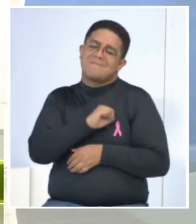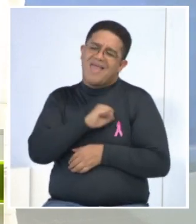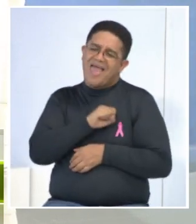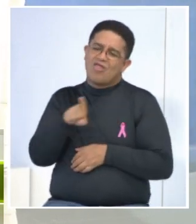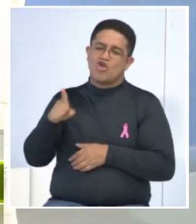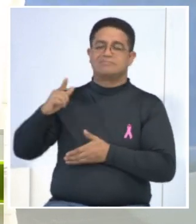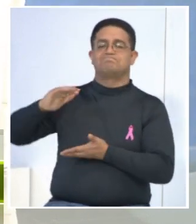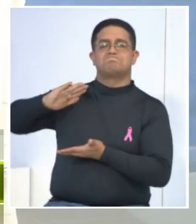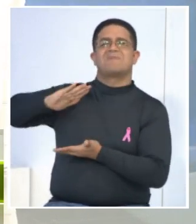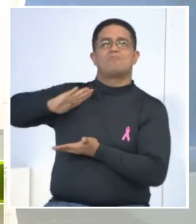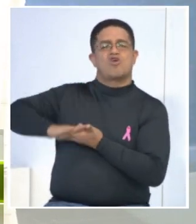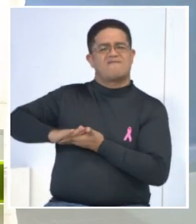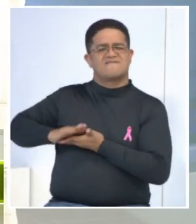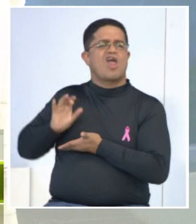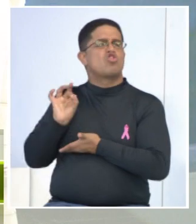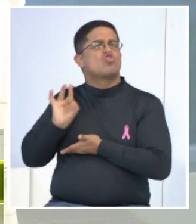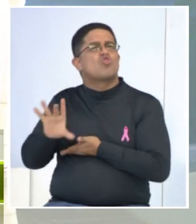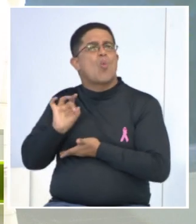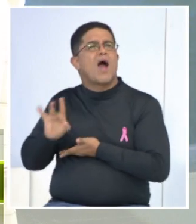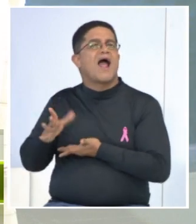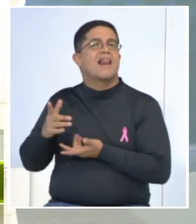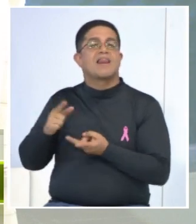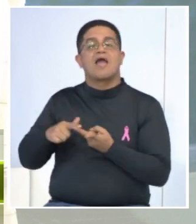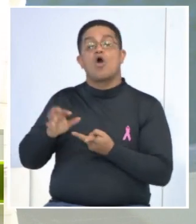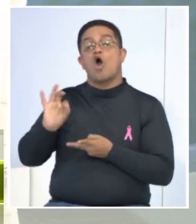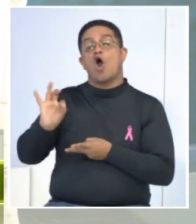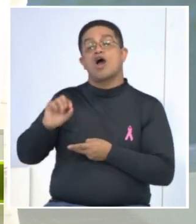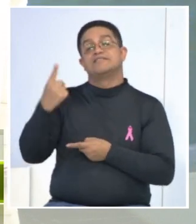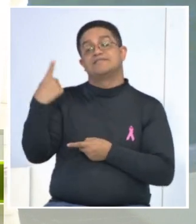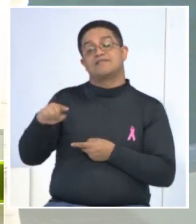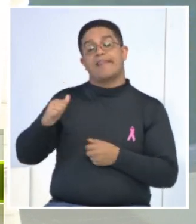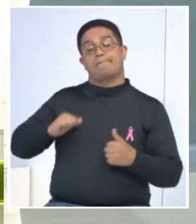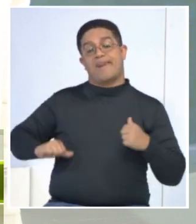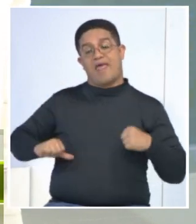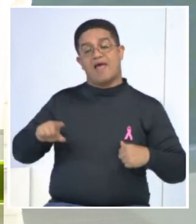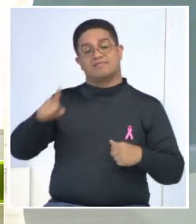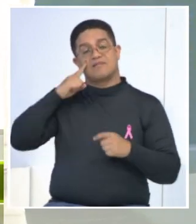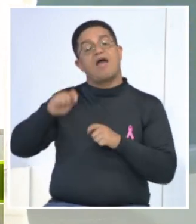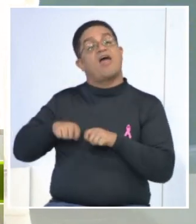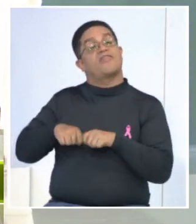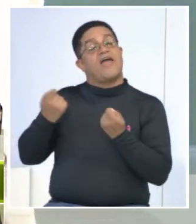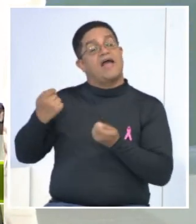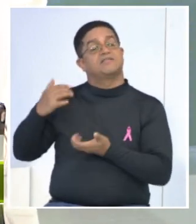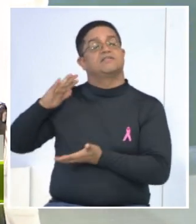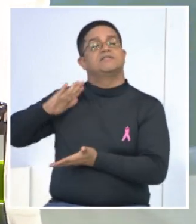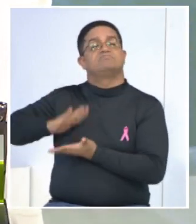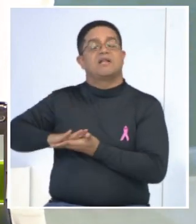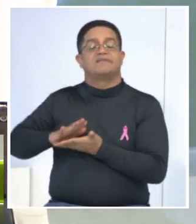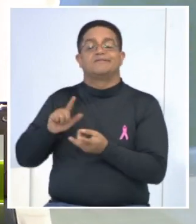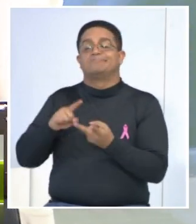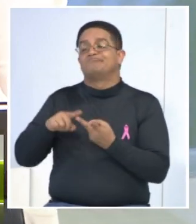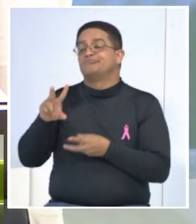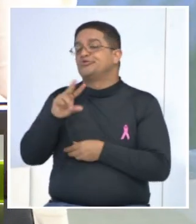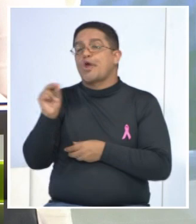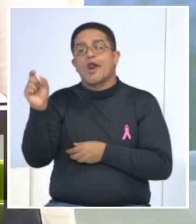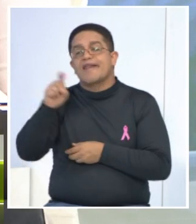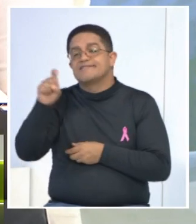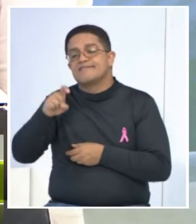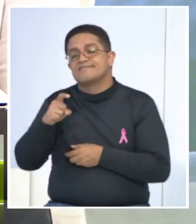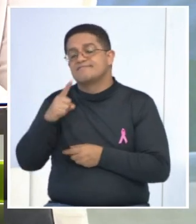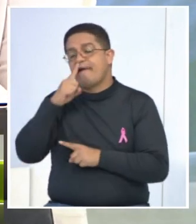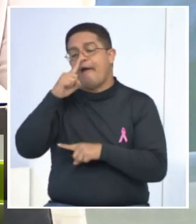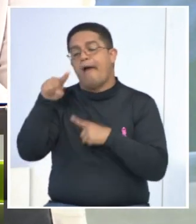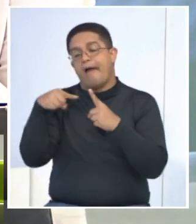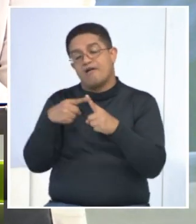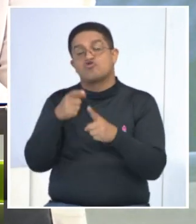mamografía, que si duele, que si tienen implantes mamarios se le van a reventar los implantes, de que no es necesario hacerlo cada año. Incluso